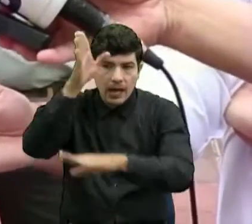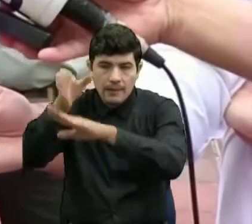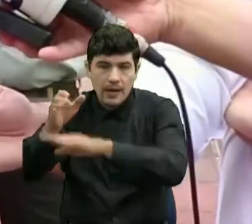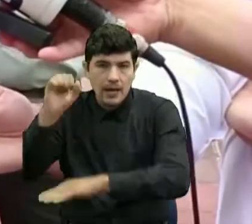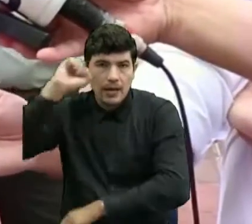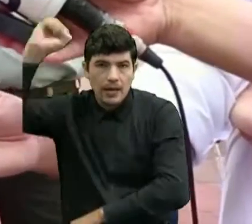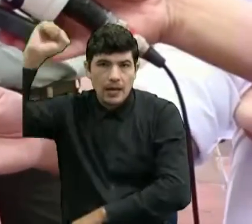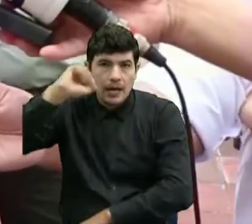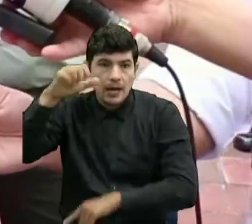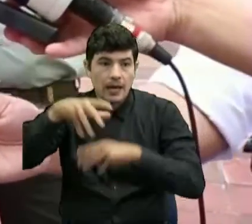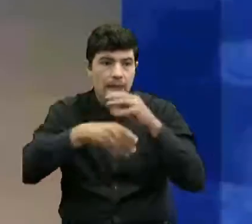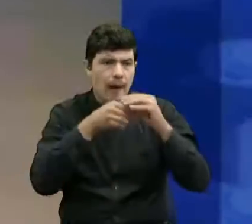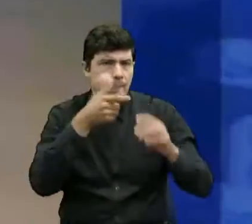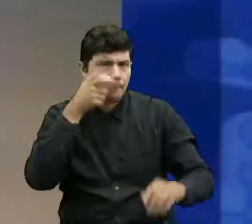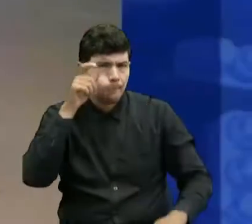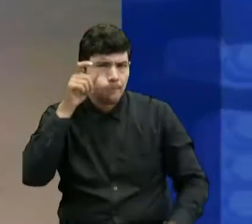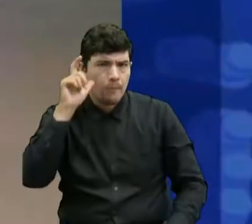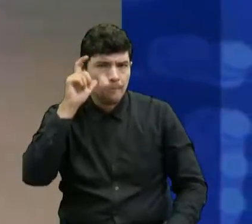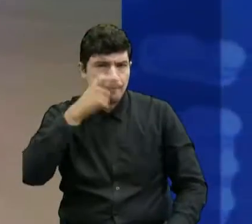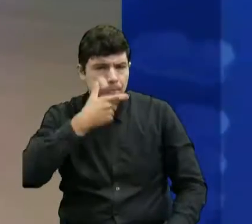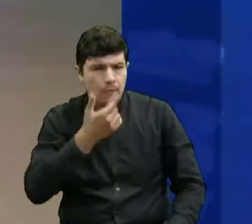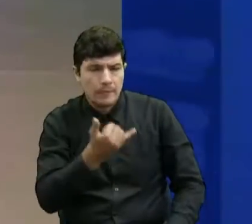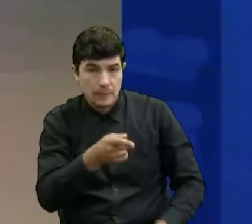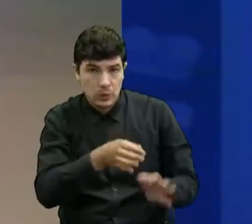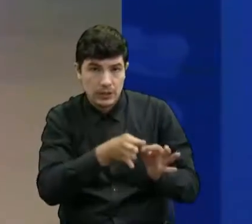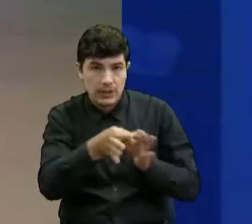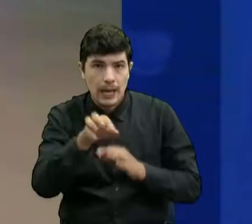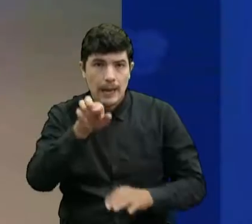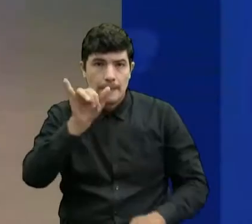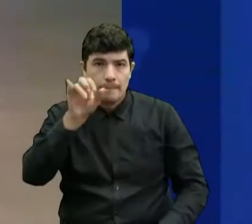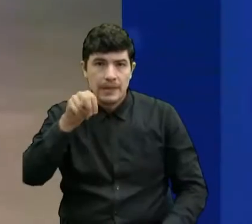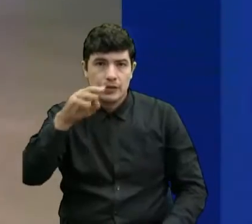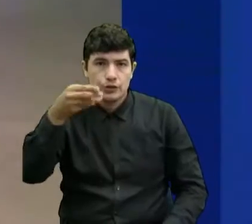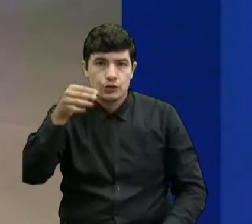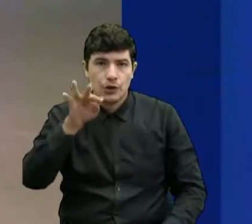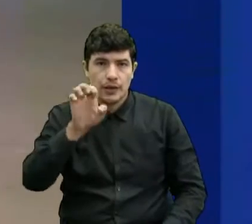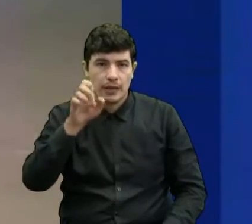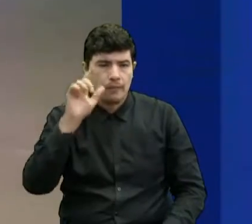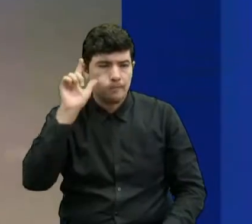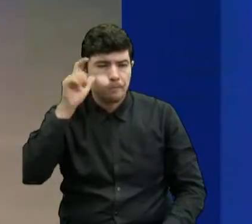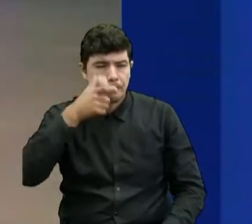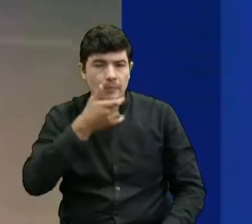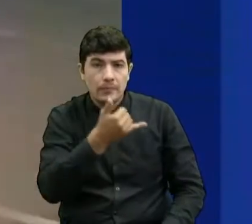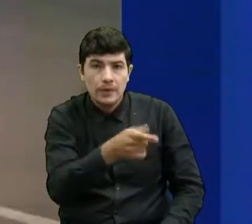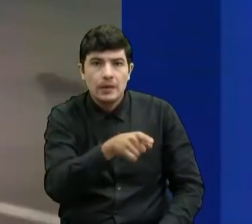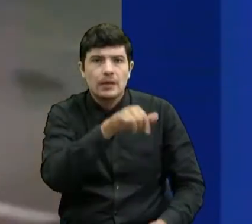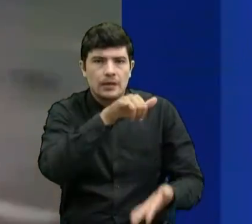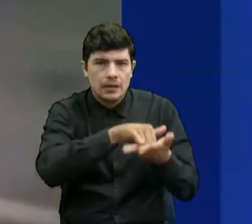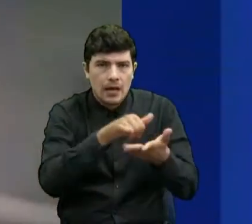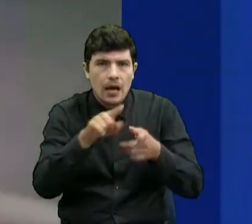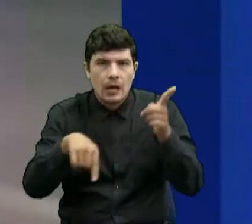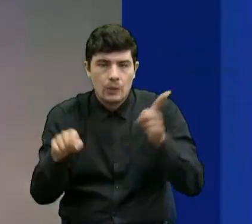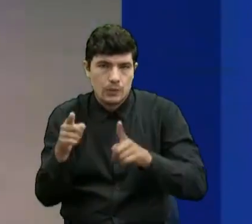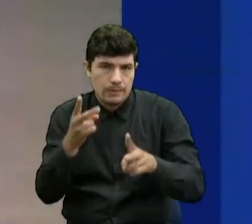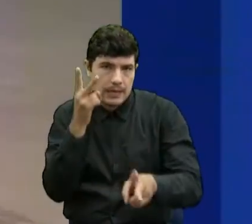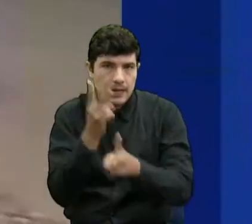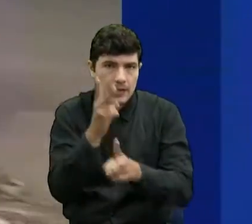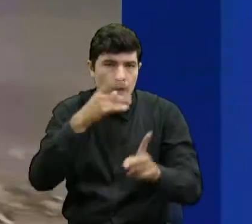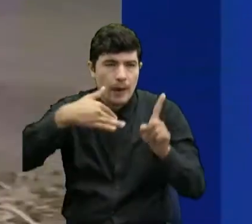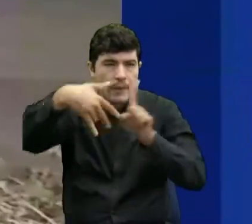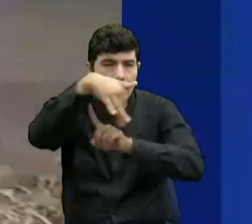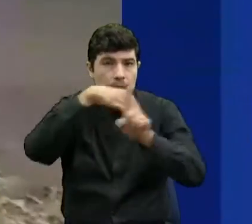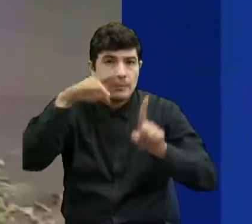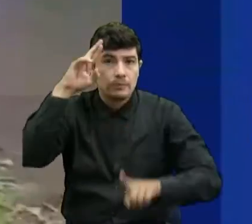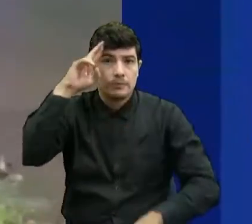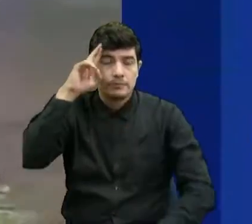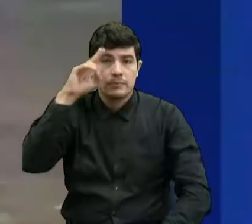que es Pinchote, también tenemos algunas actividades en materia de riesgo ecológico y ambiental. La